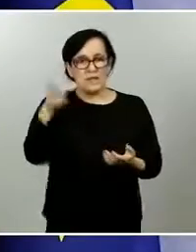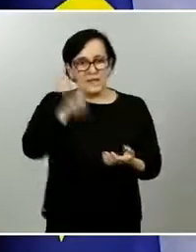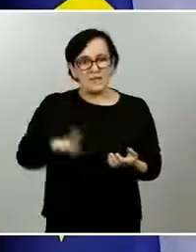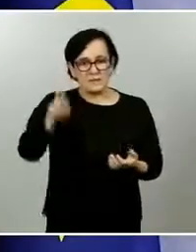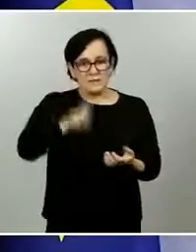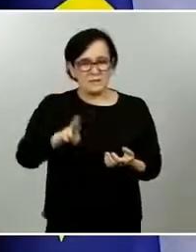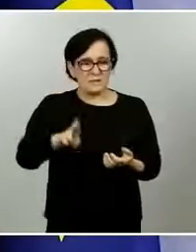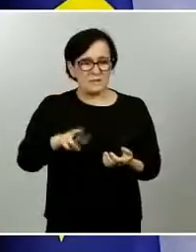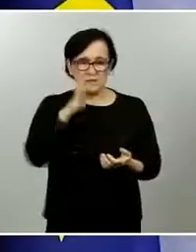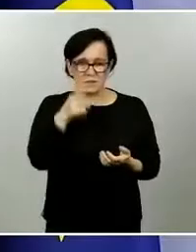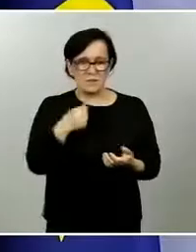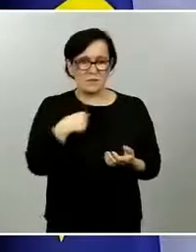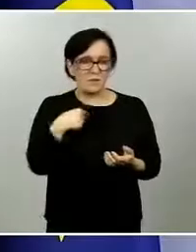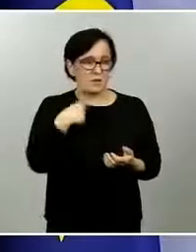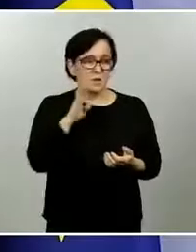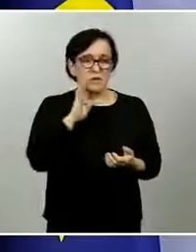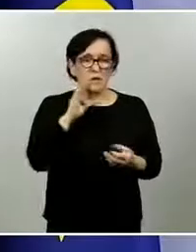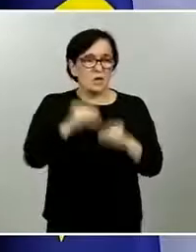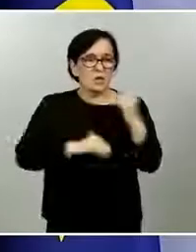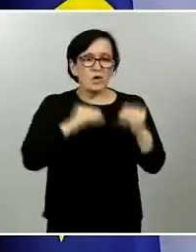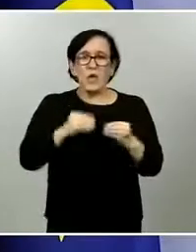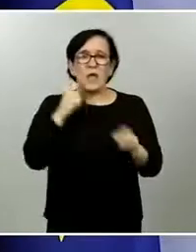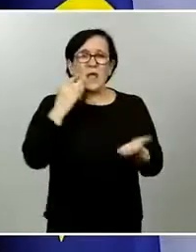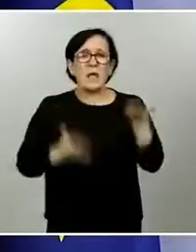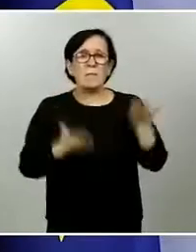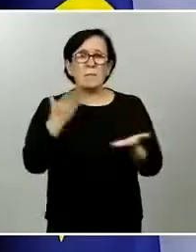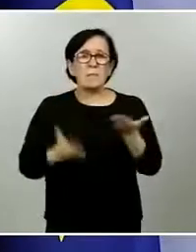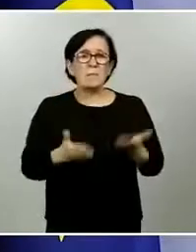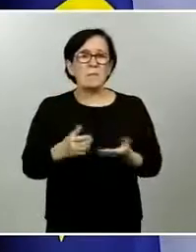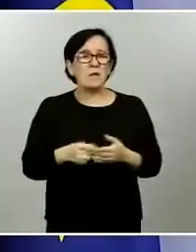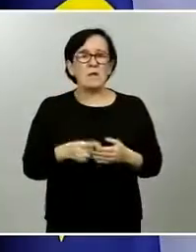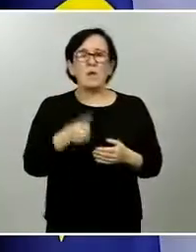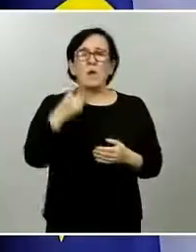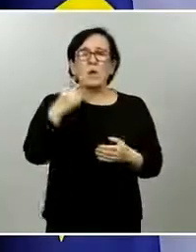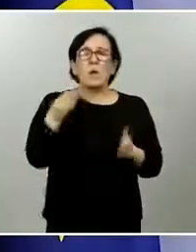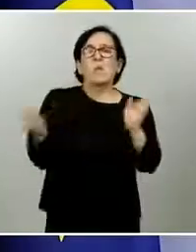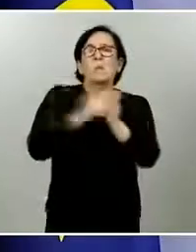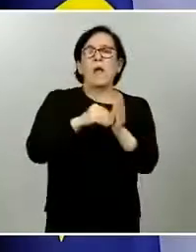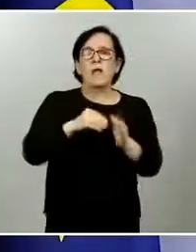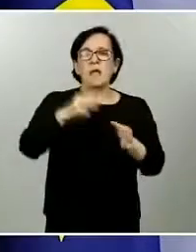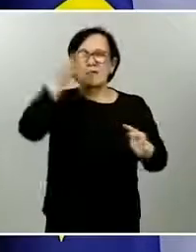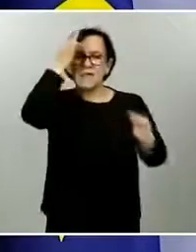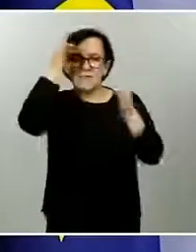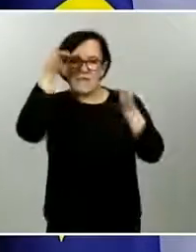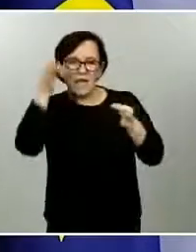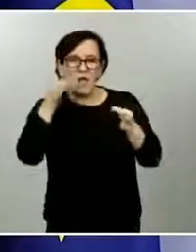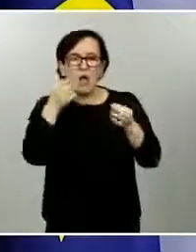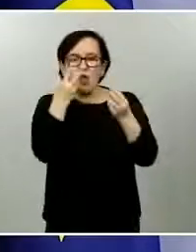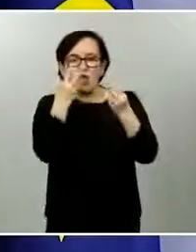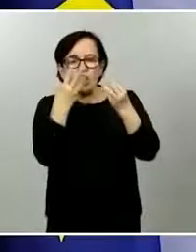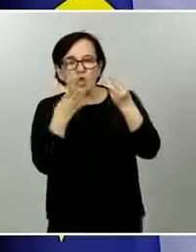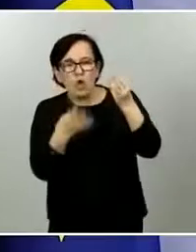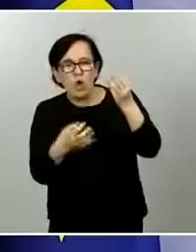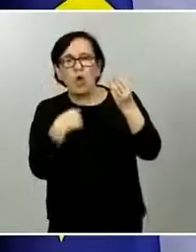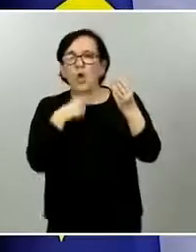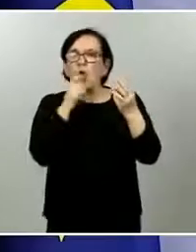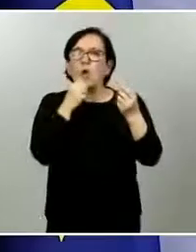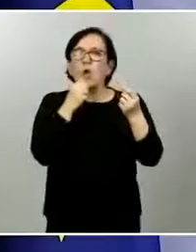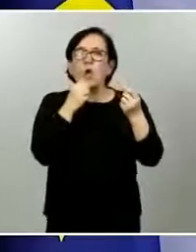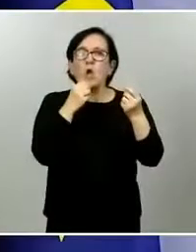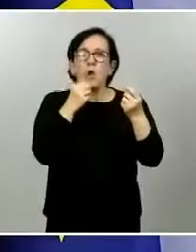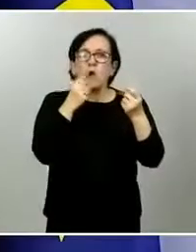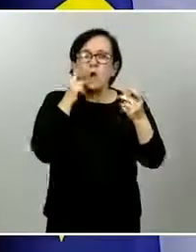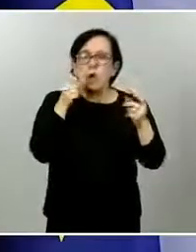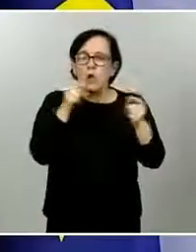se ha hecho de la comunidad autónoma del país del país vasco saben ustedes porque hemos insistido en multitud de